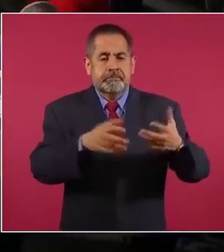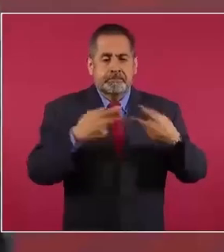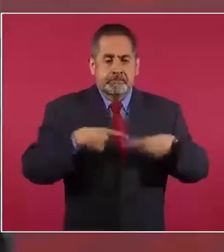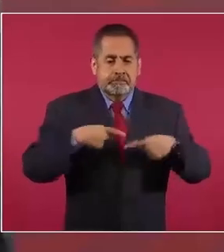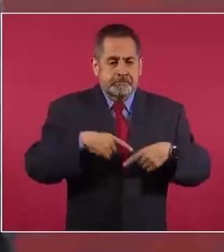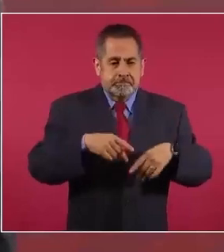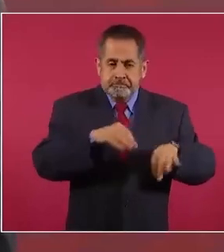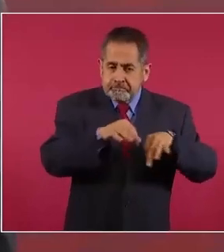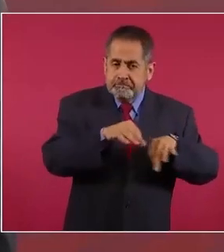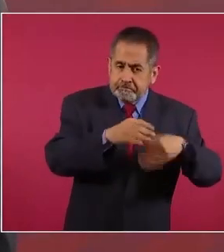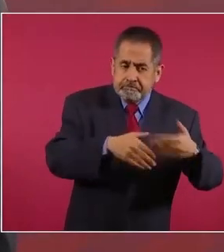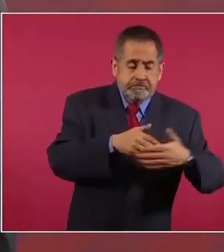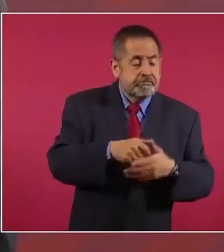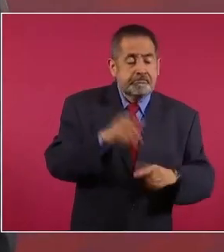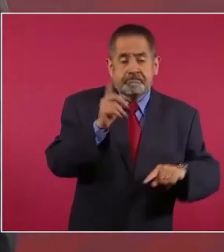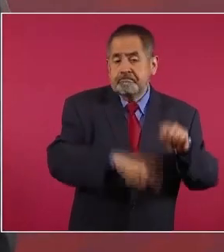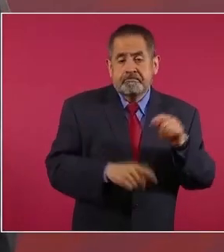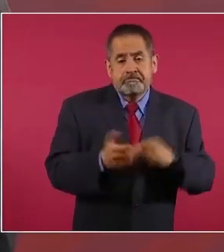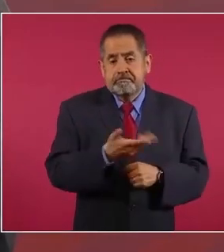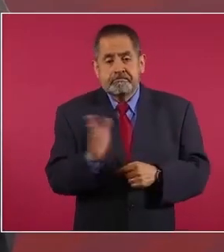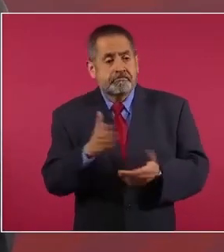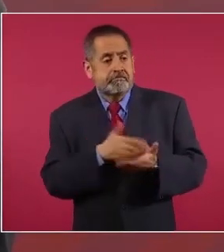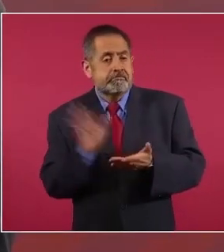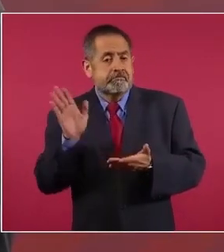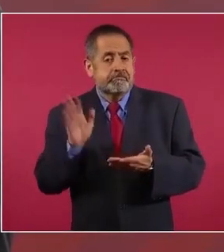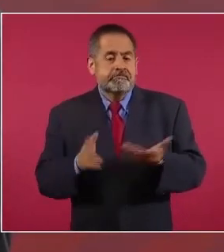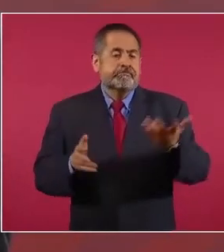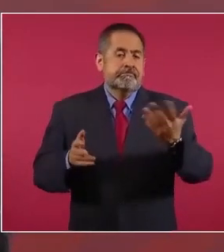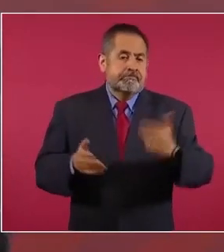pero imagínense